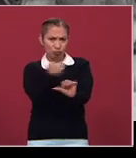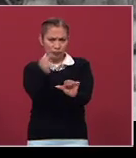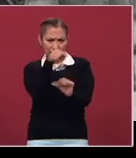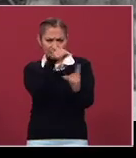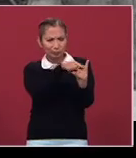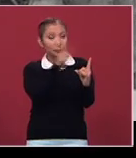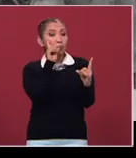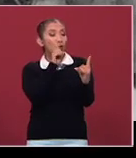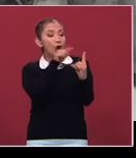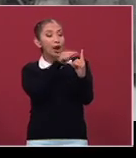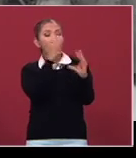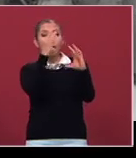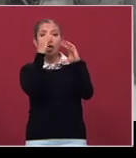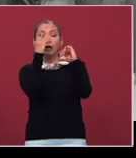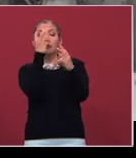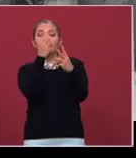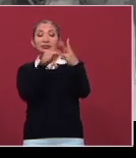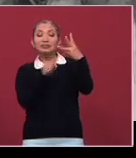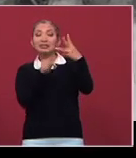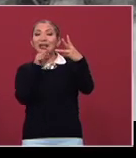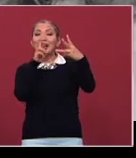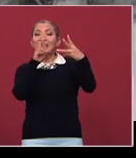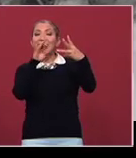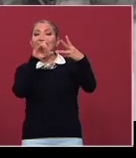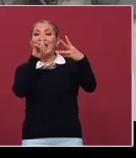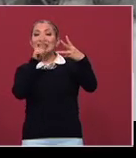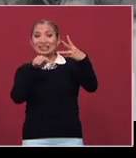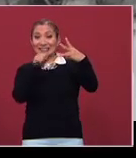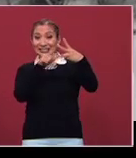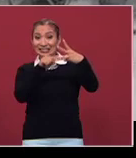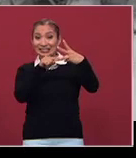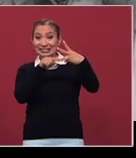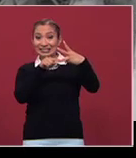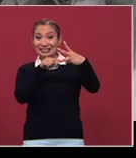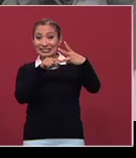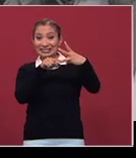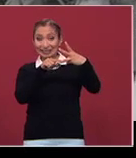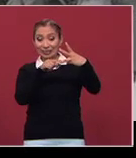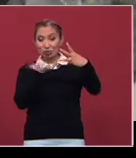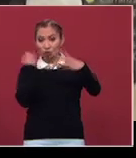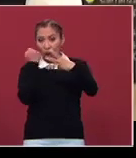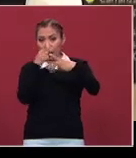Ella me enseñó la tercera raíz long time ago, hace muchos años.